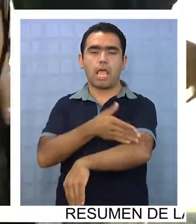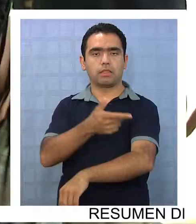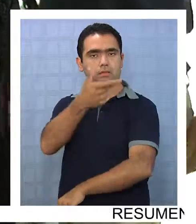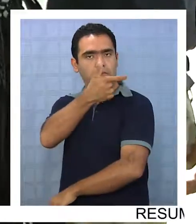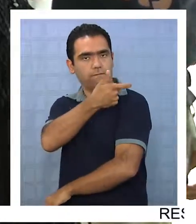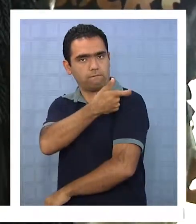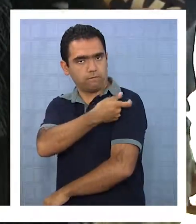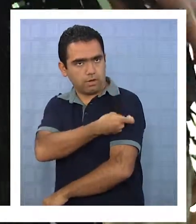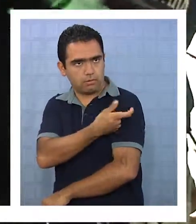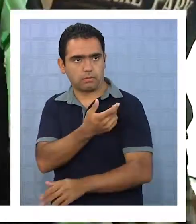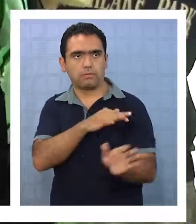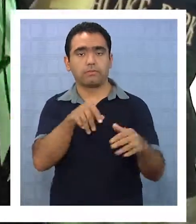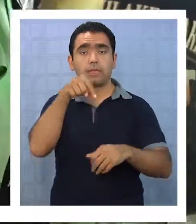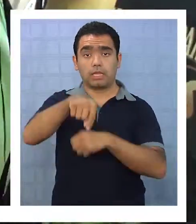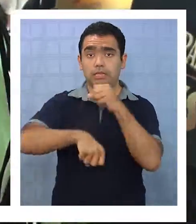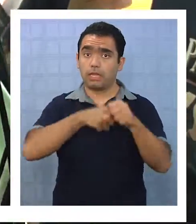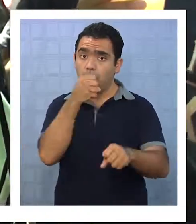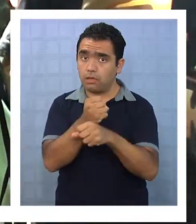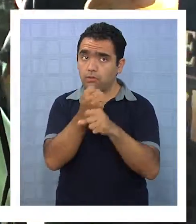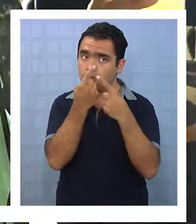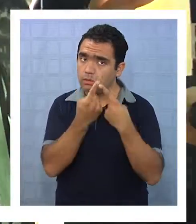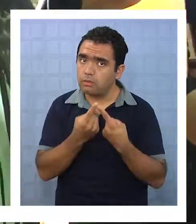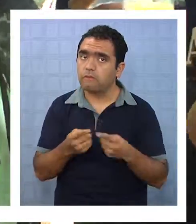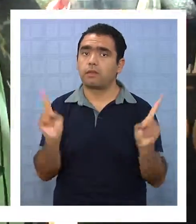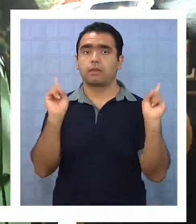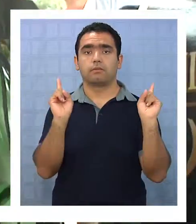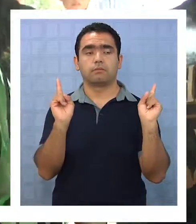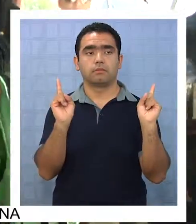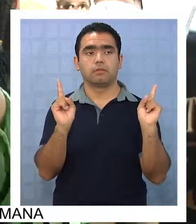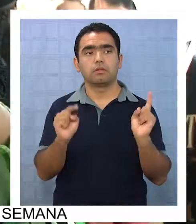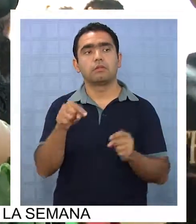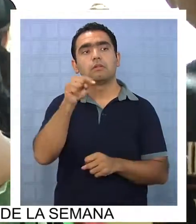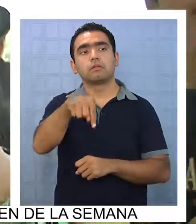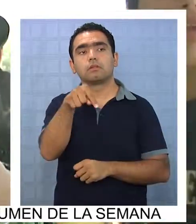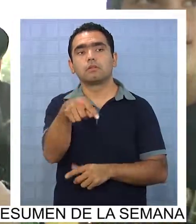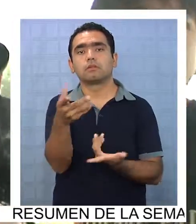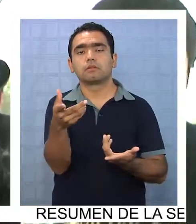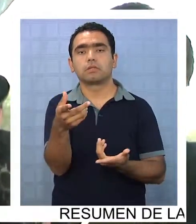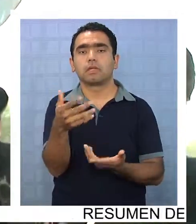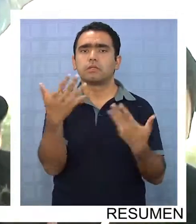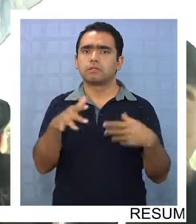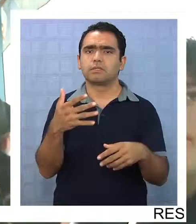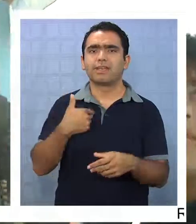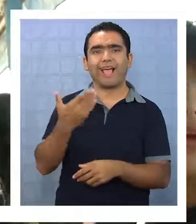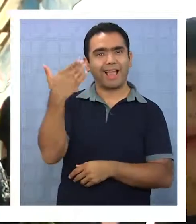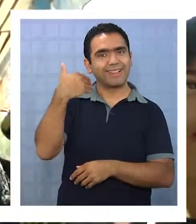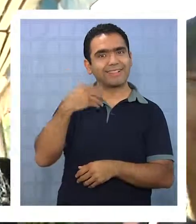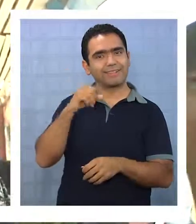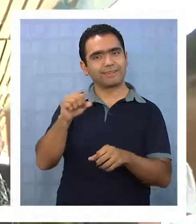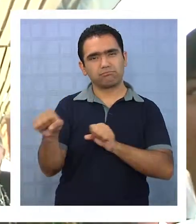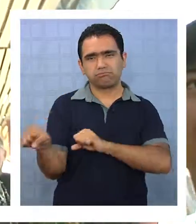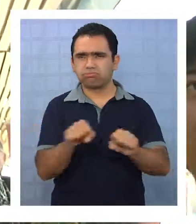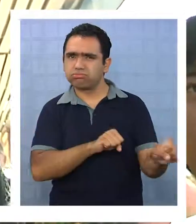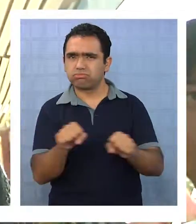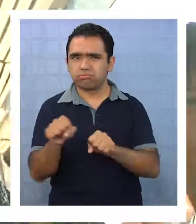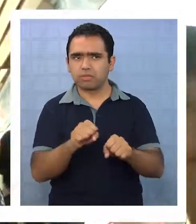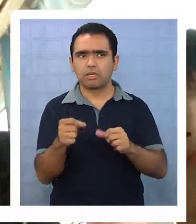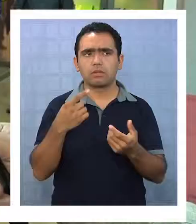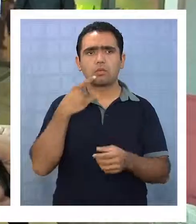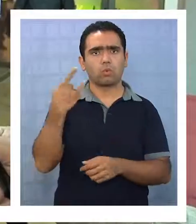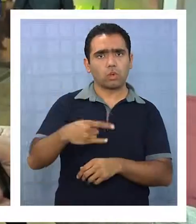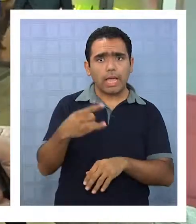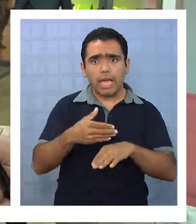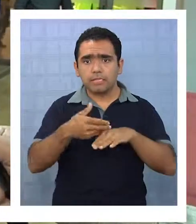asistentes. Este año es año distinto, no estamos después de una emergencia que vivimos el año pasado por terremoto,